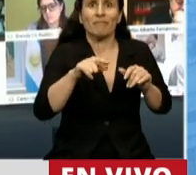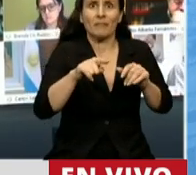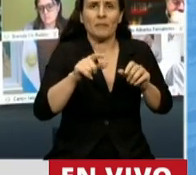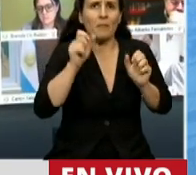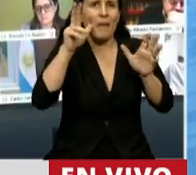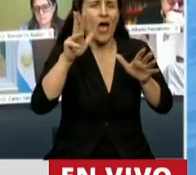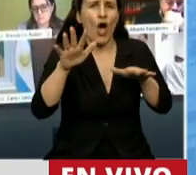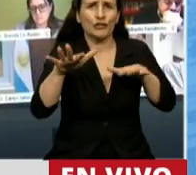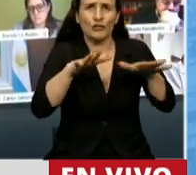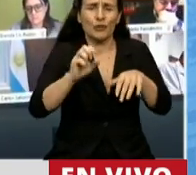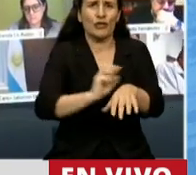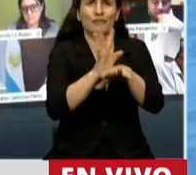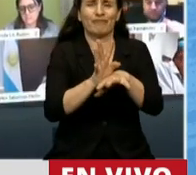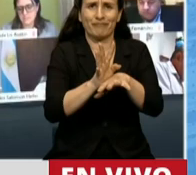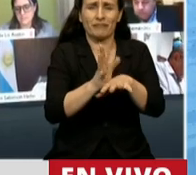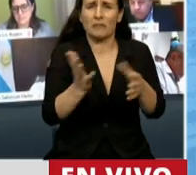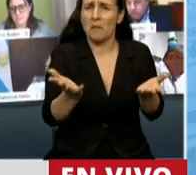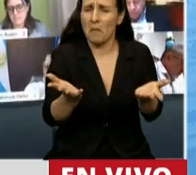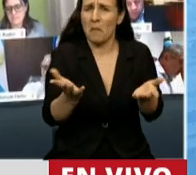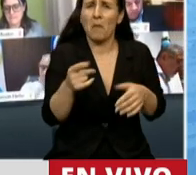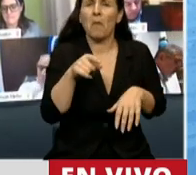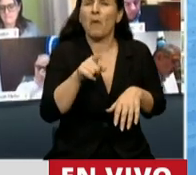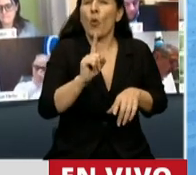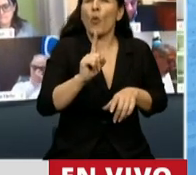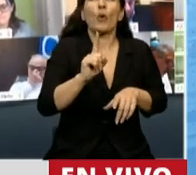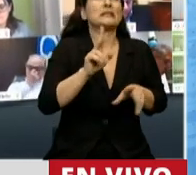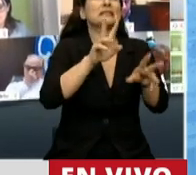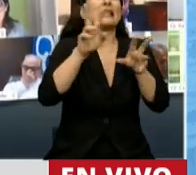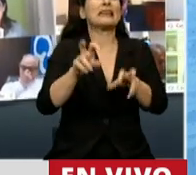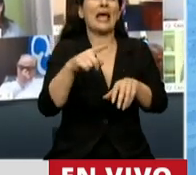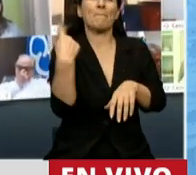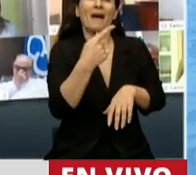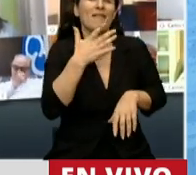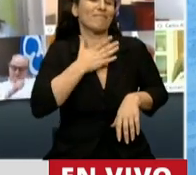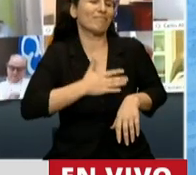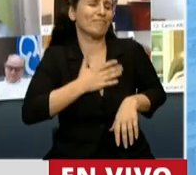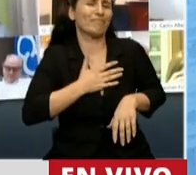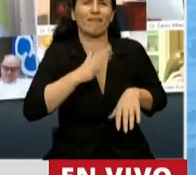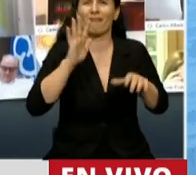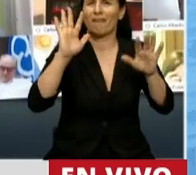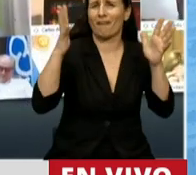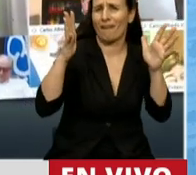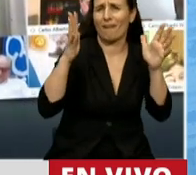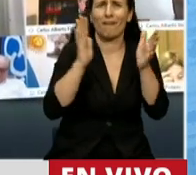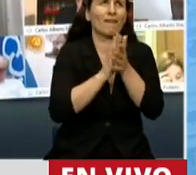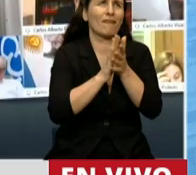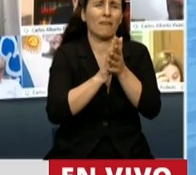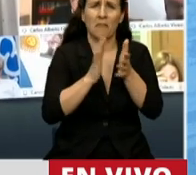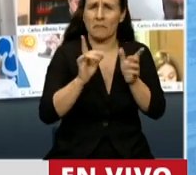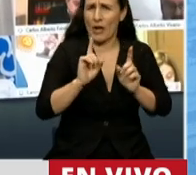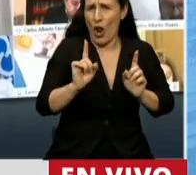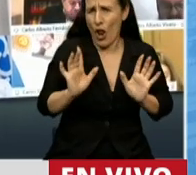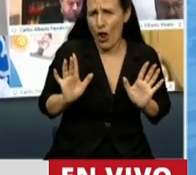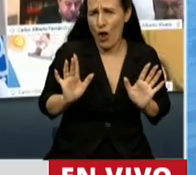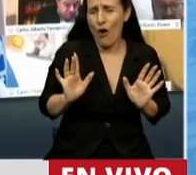Y eso no se trata de generar un tema de festejo, aplauso o no, pero